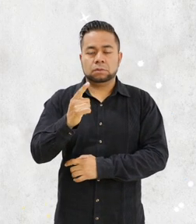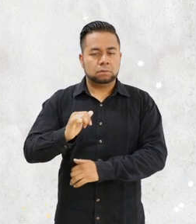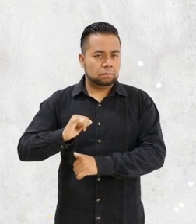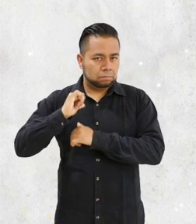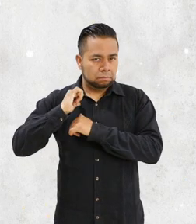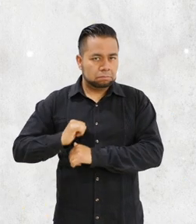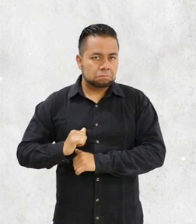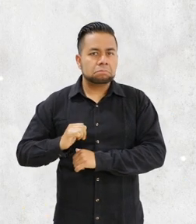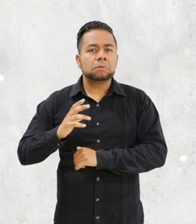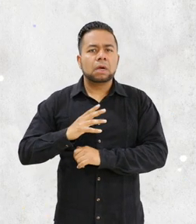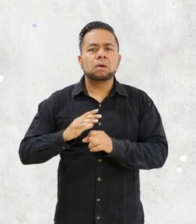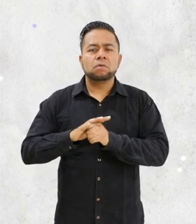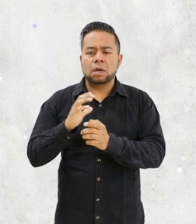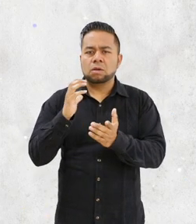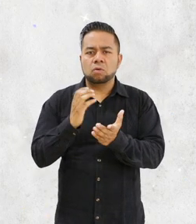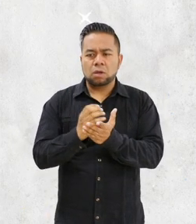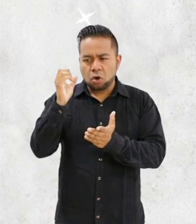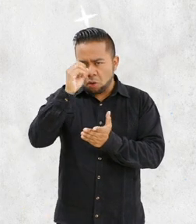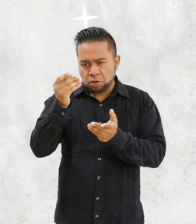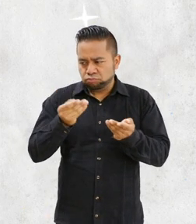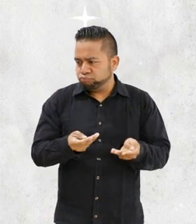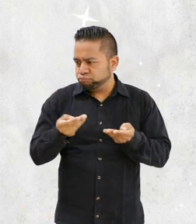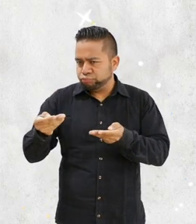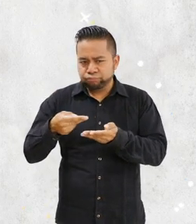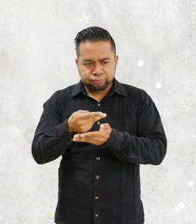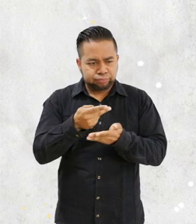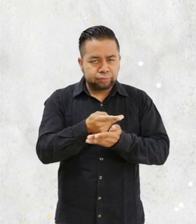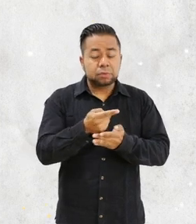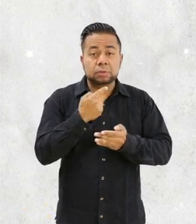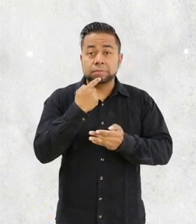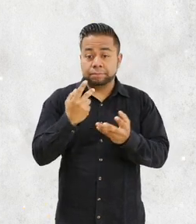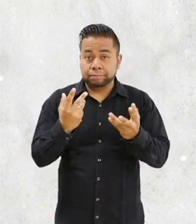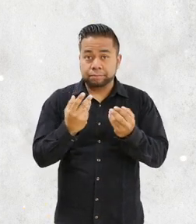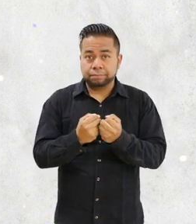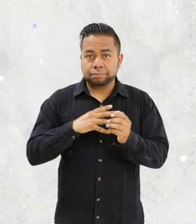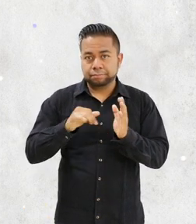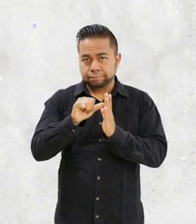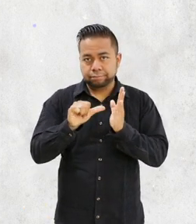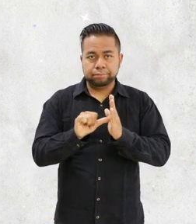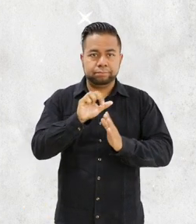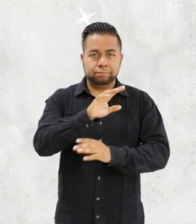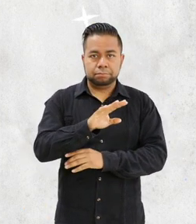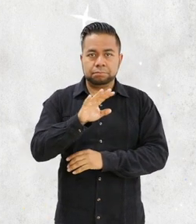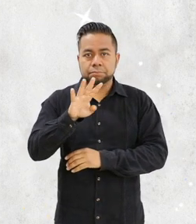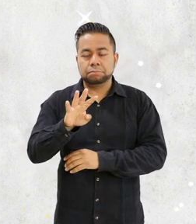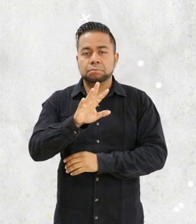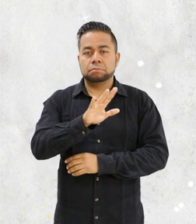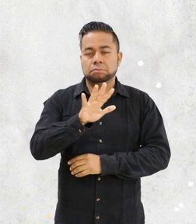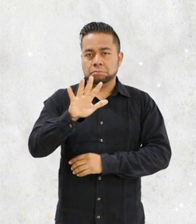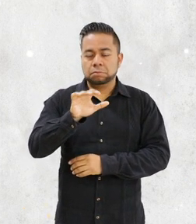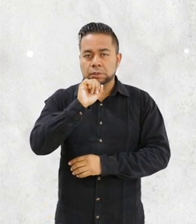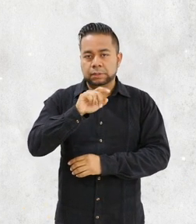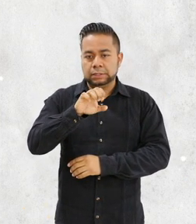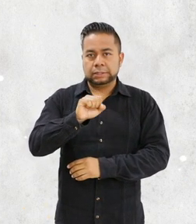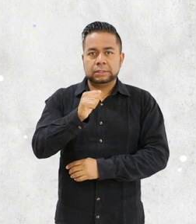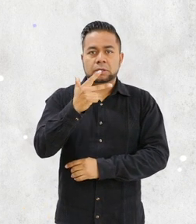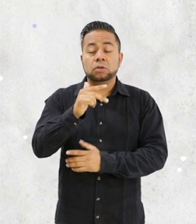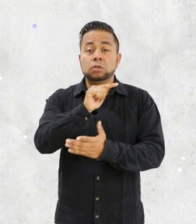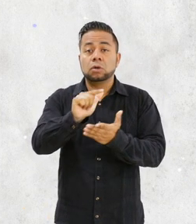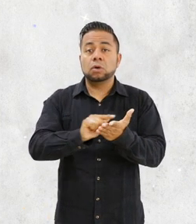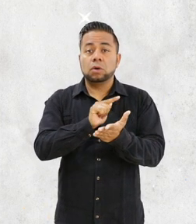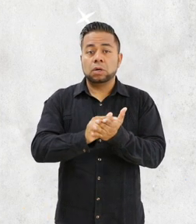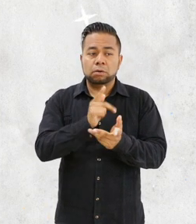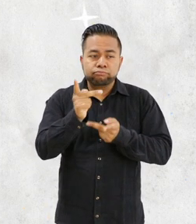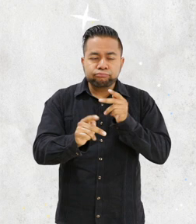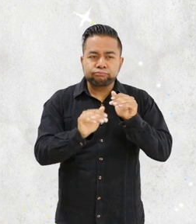autoridades entregaron cuadernillos de opinión. De acuerdo con los artículos 54, 55 y 68 de la